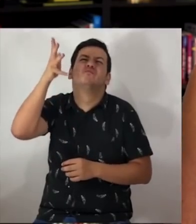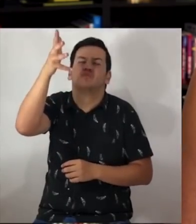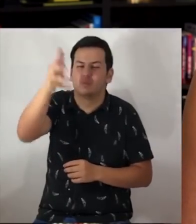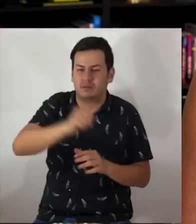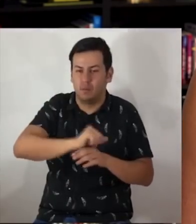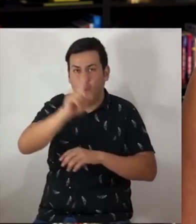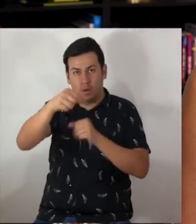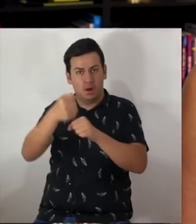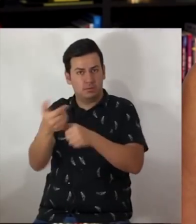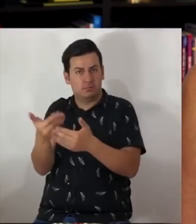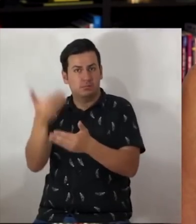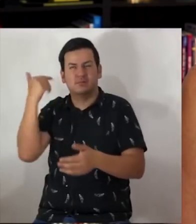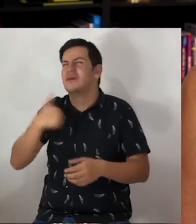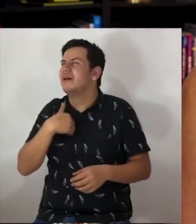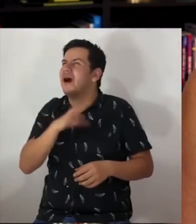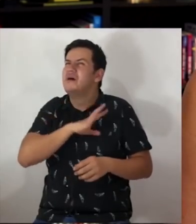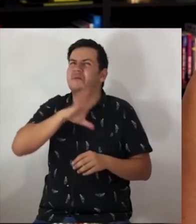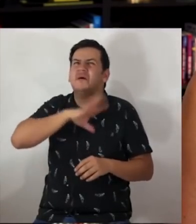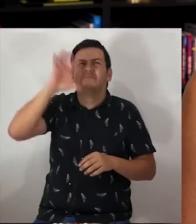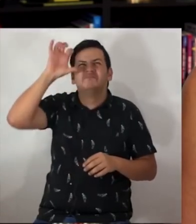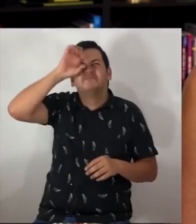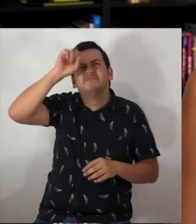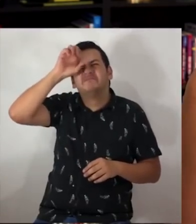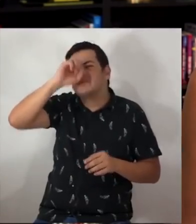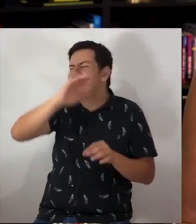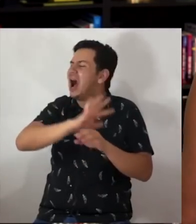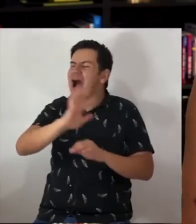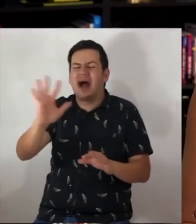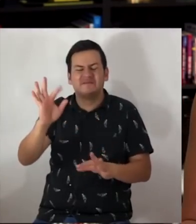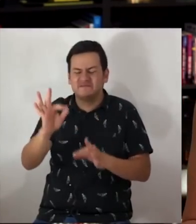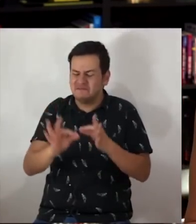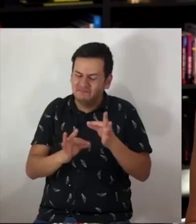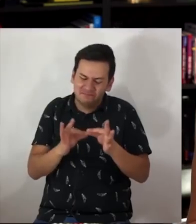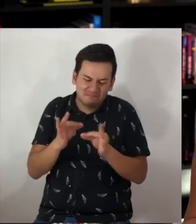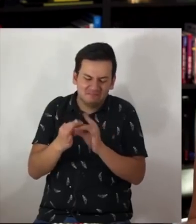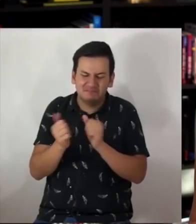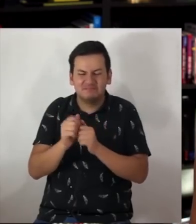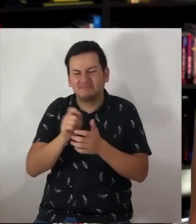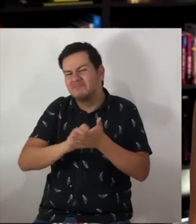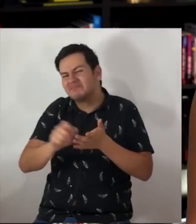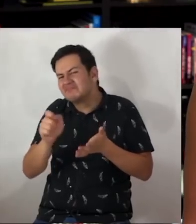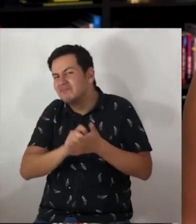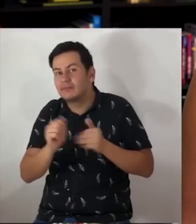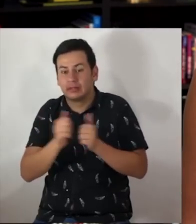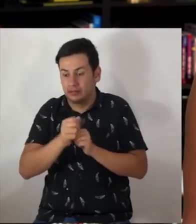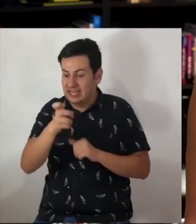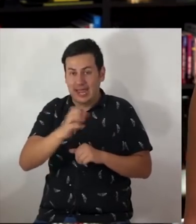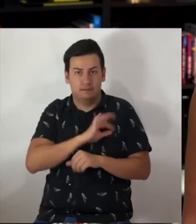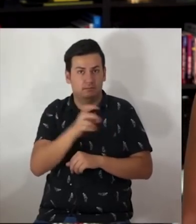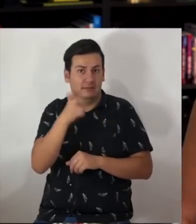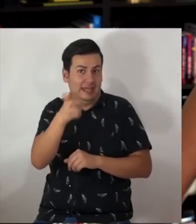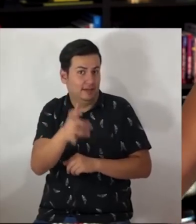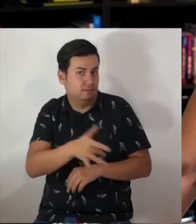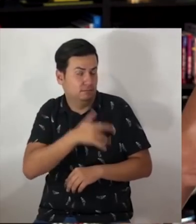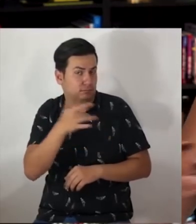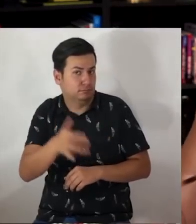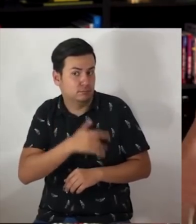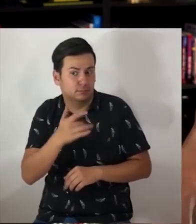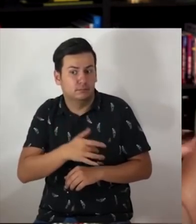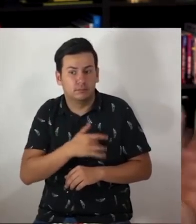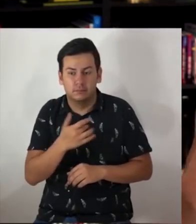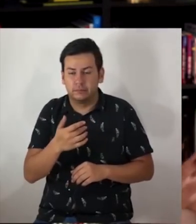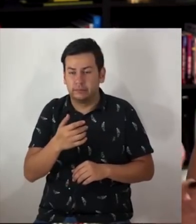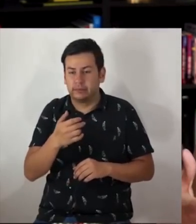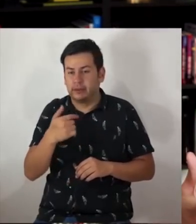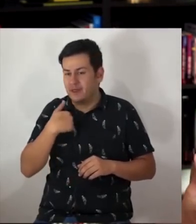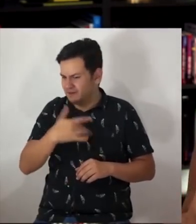hace un año yo estaba segura que mi carrera como comediante ya había terminado. Tenía un bloqueo de escritora que yo pensaba en ese entonces que no se podía sacudir y es como